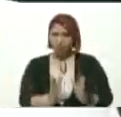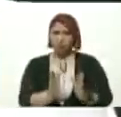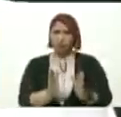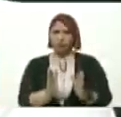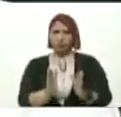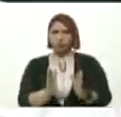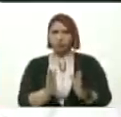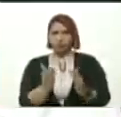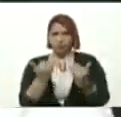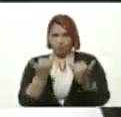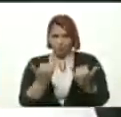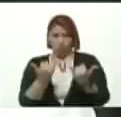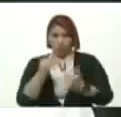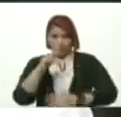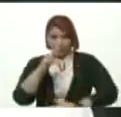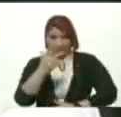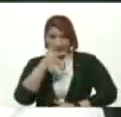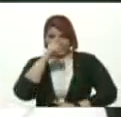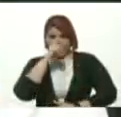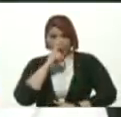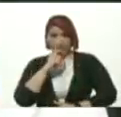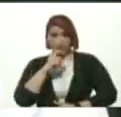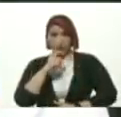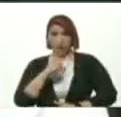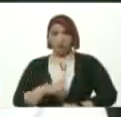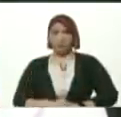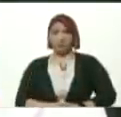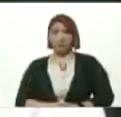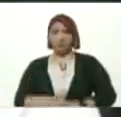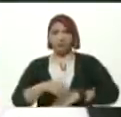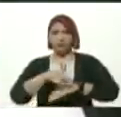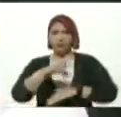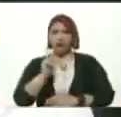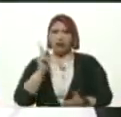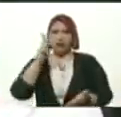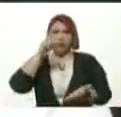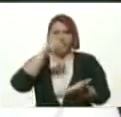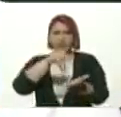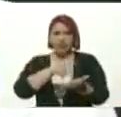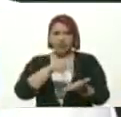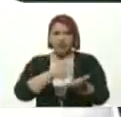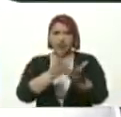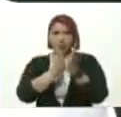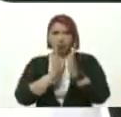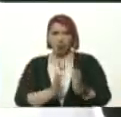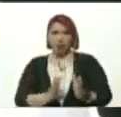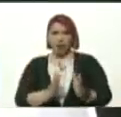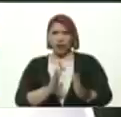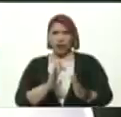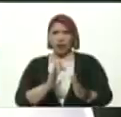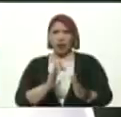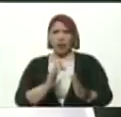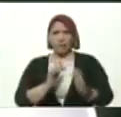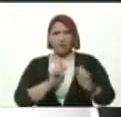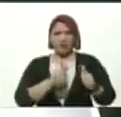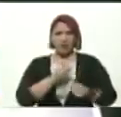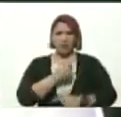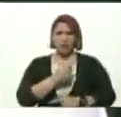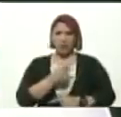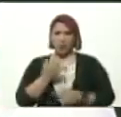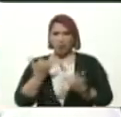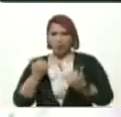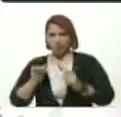que están ahorita En tercer año Dejaron de ir a la escuela Desde que estaban En primer año Y los que están ahorita Van a comenzar Tercer